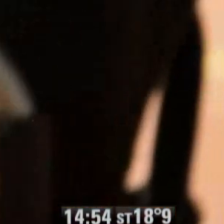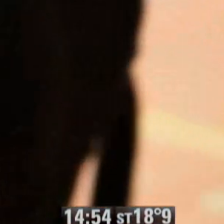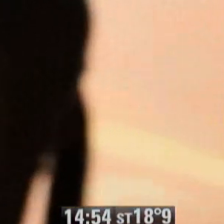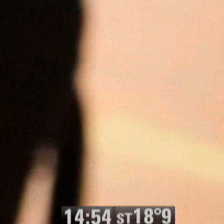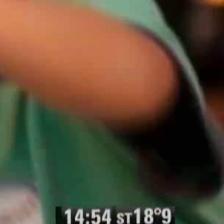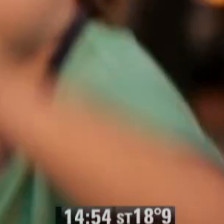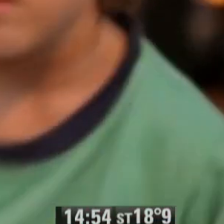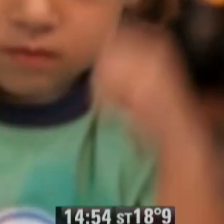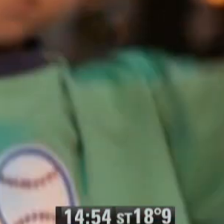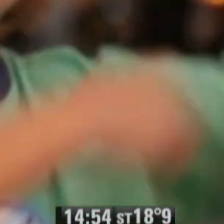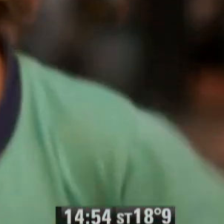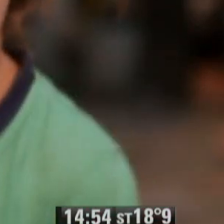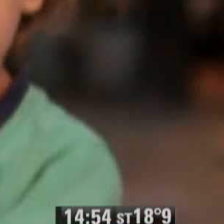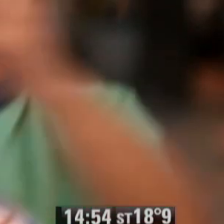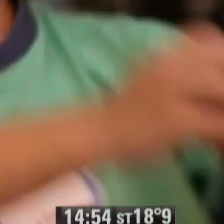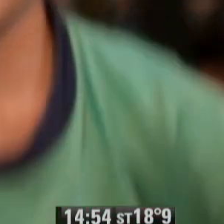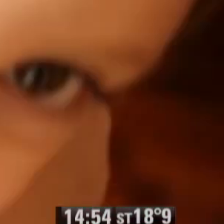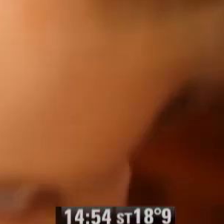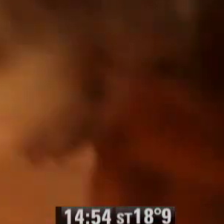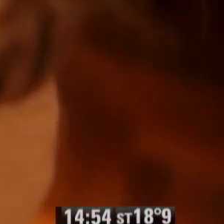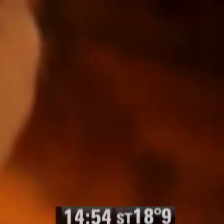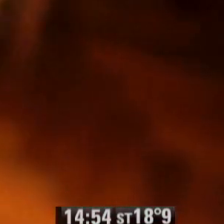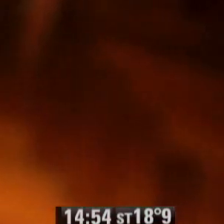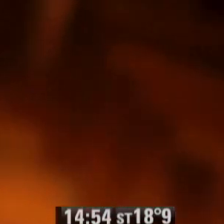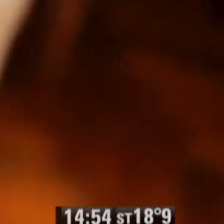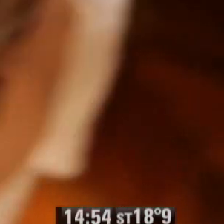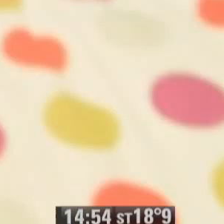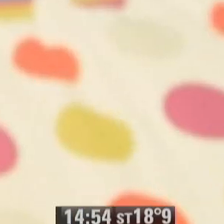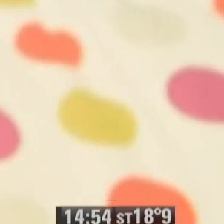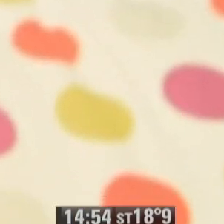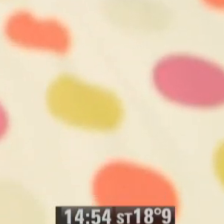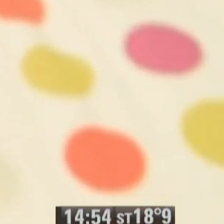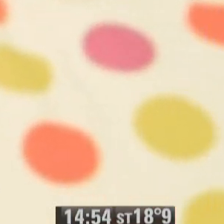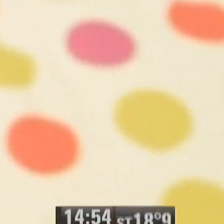Día del Niño.